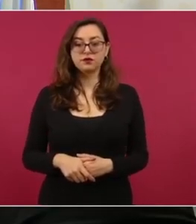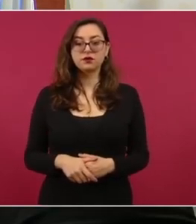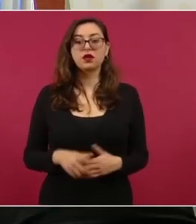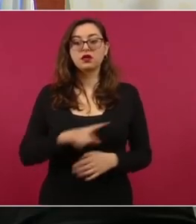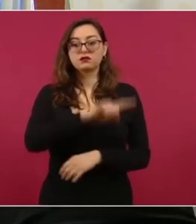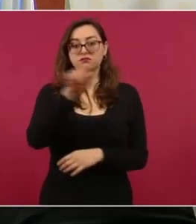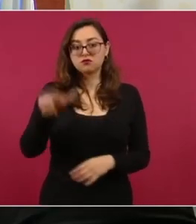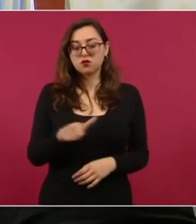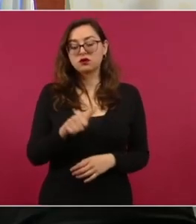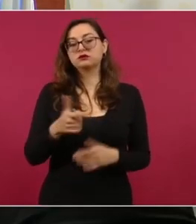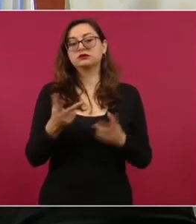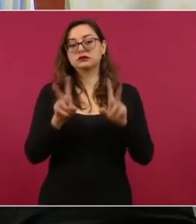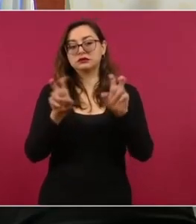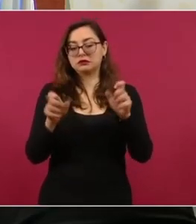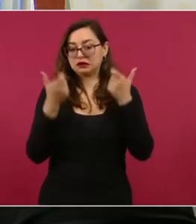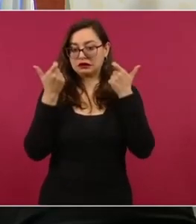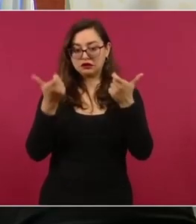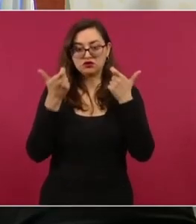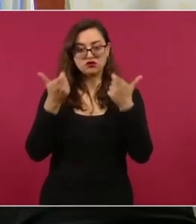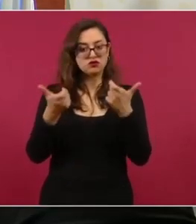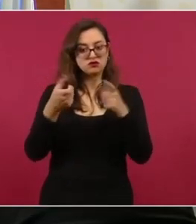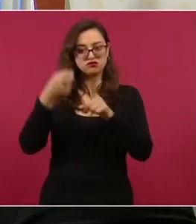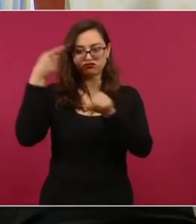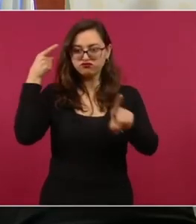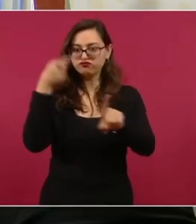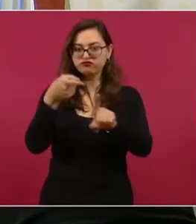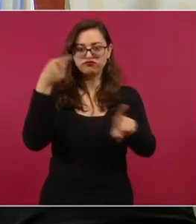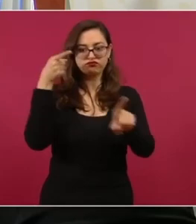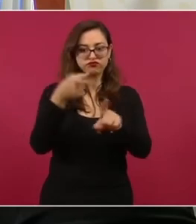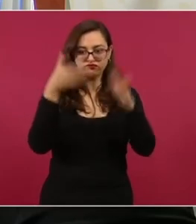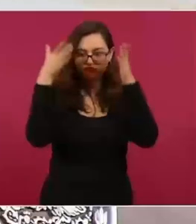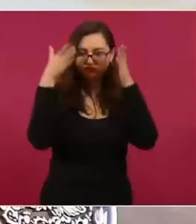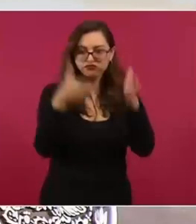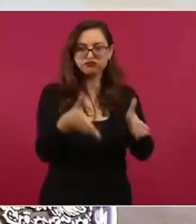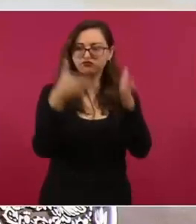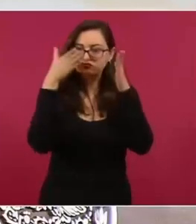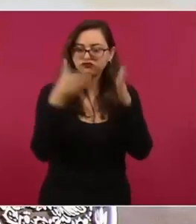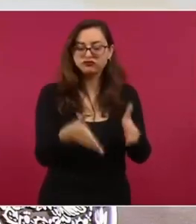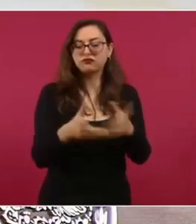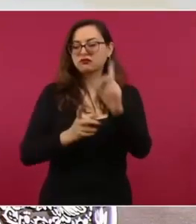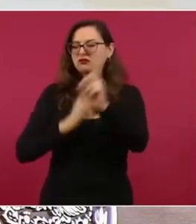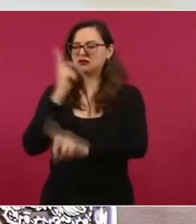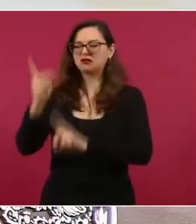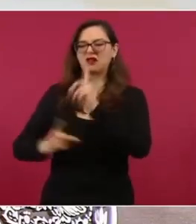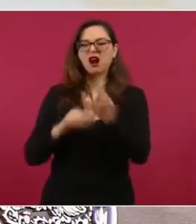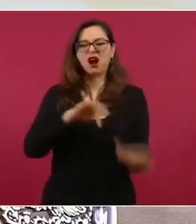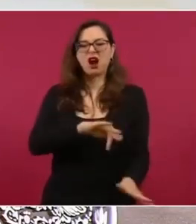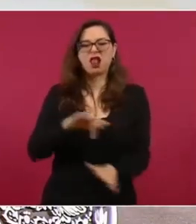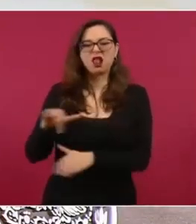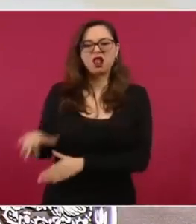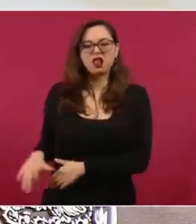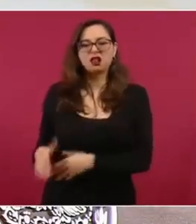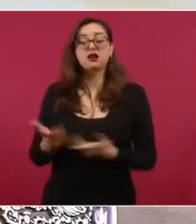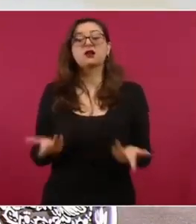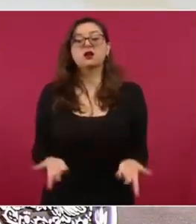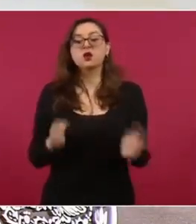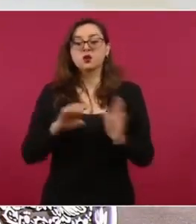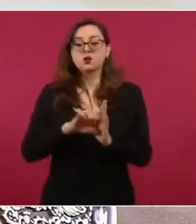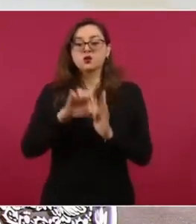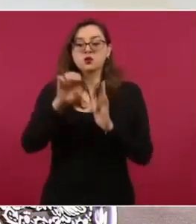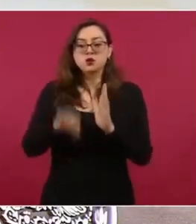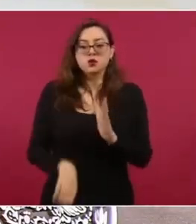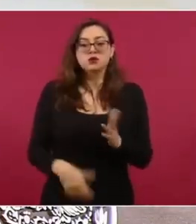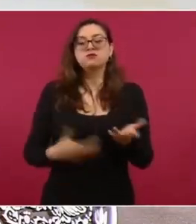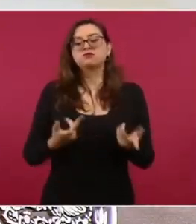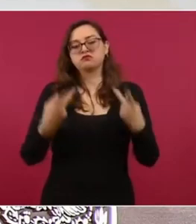deportivo, el afán de priorizar los beneficios económicos para los dueños de los clubes. Estos toman la decisión de eliminar el ascenso y el